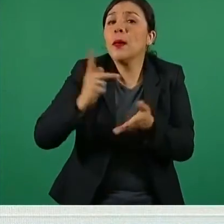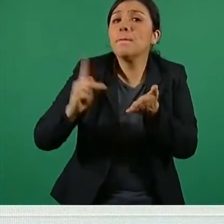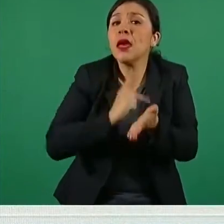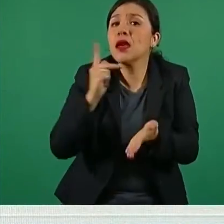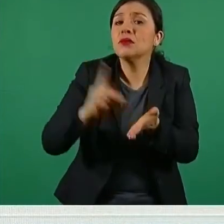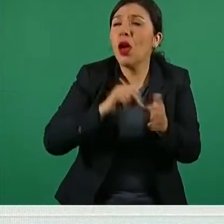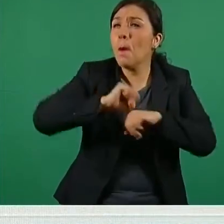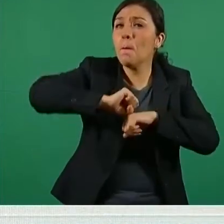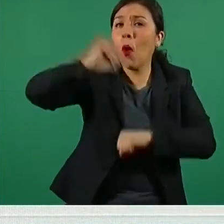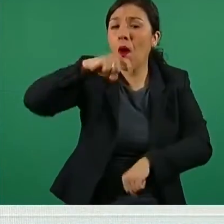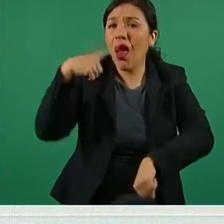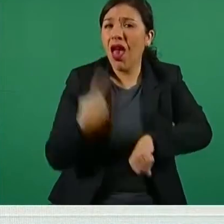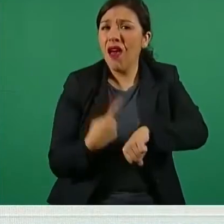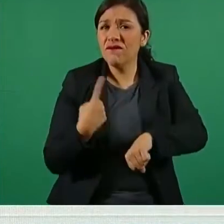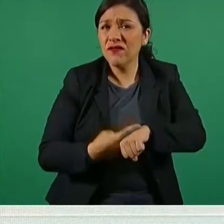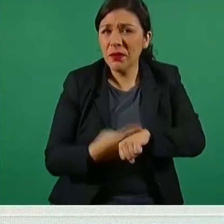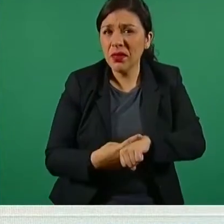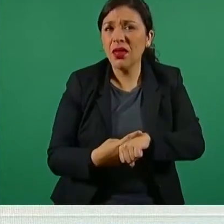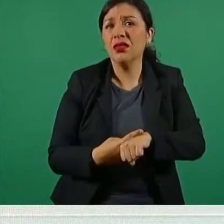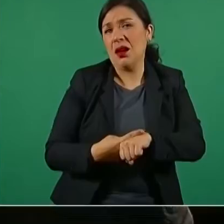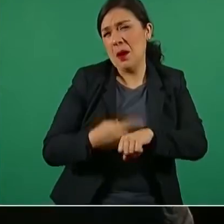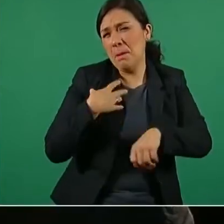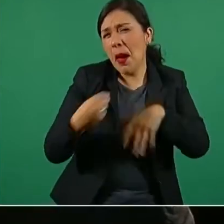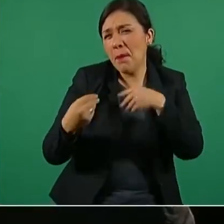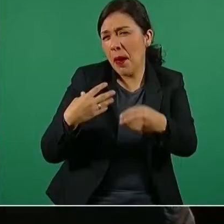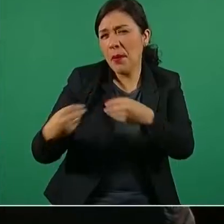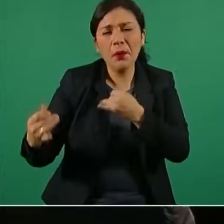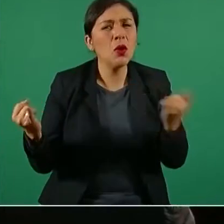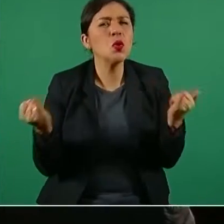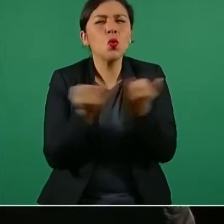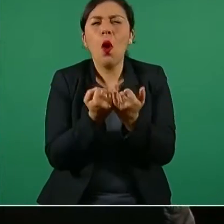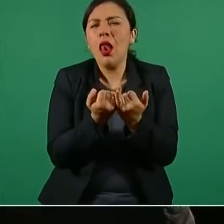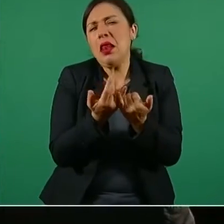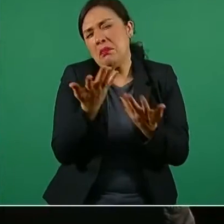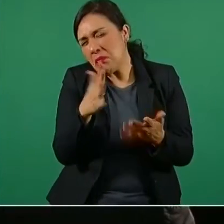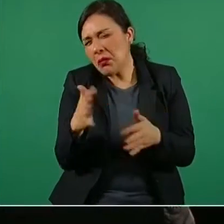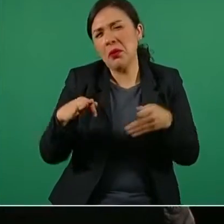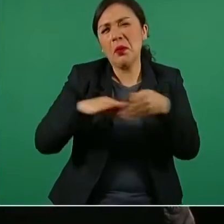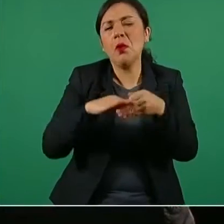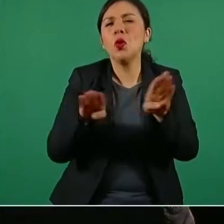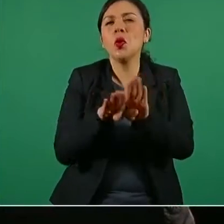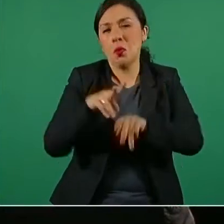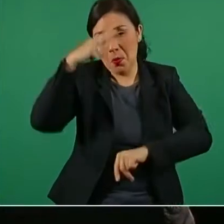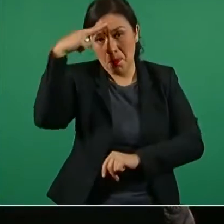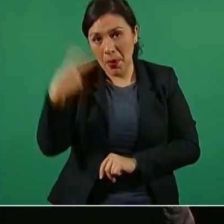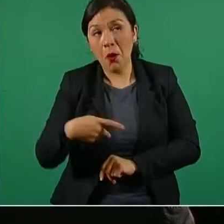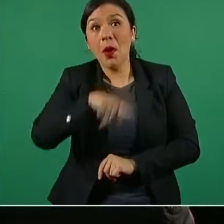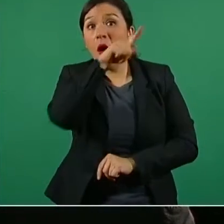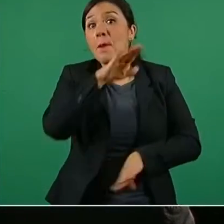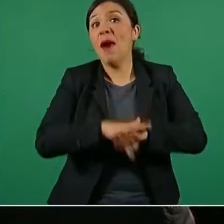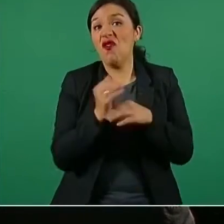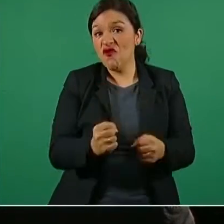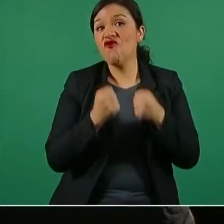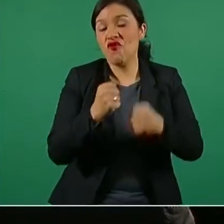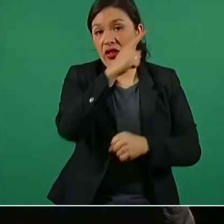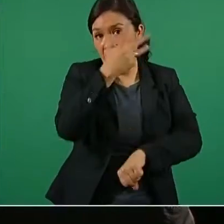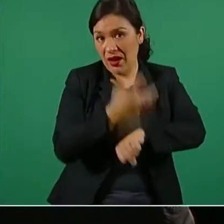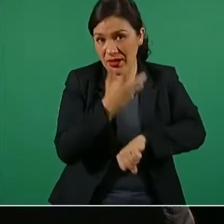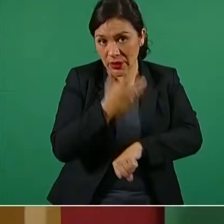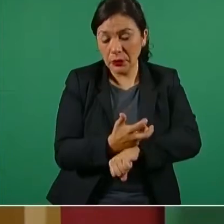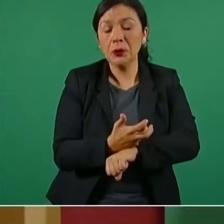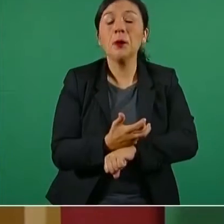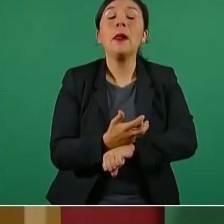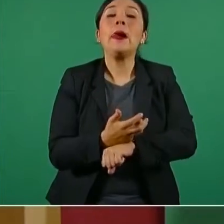epidémica, más o menos al mismo ritmo que México, aunque con un poco mayor de intensidad de transmisión.